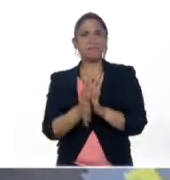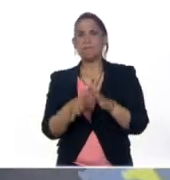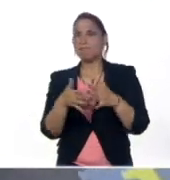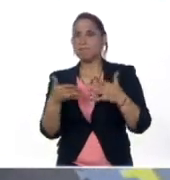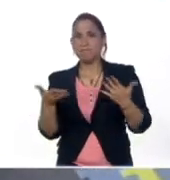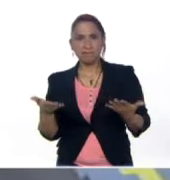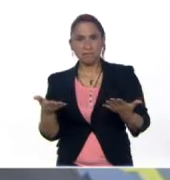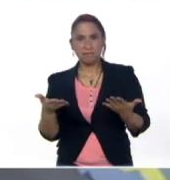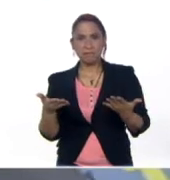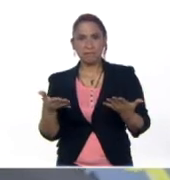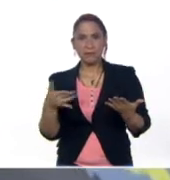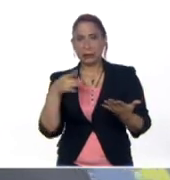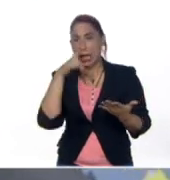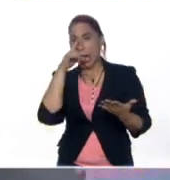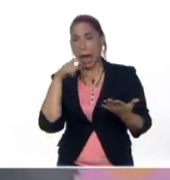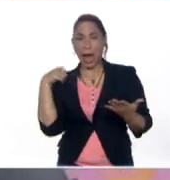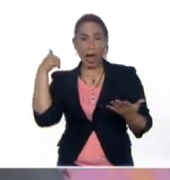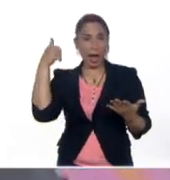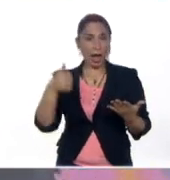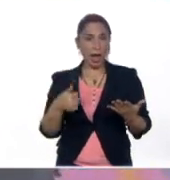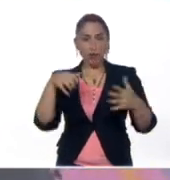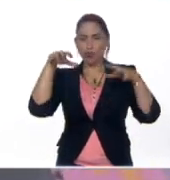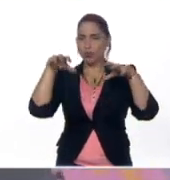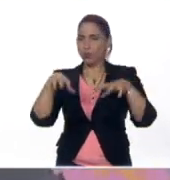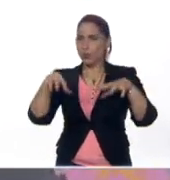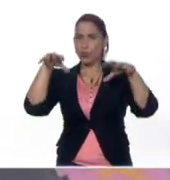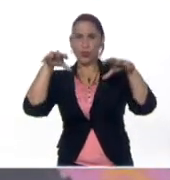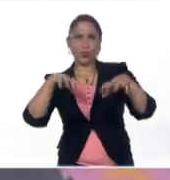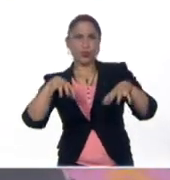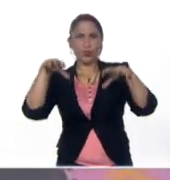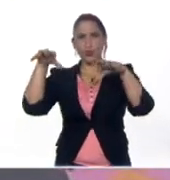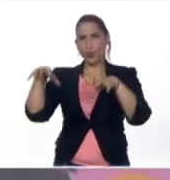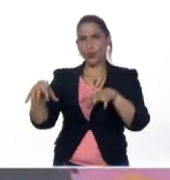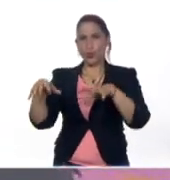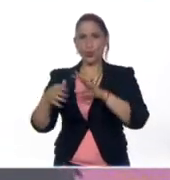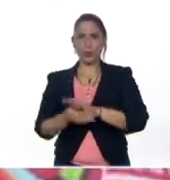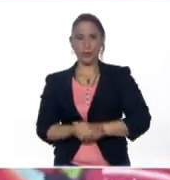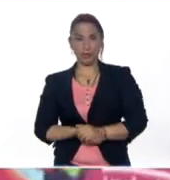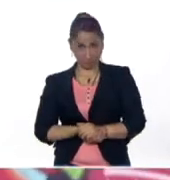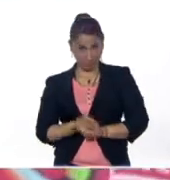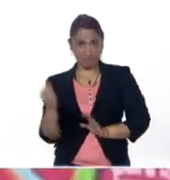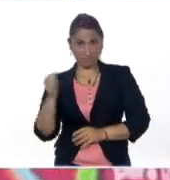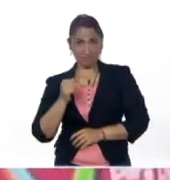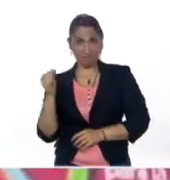esa época de lluvia? Que llueva, que llueva, ¿sí?